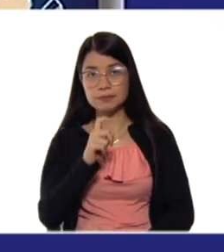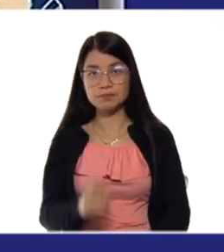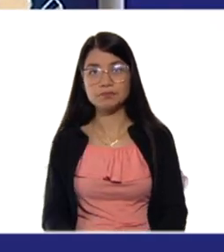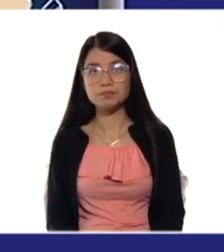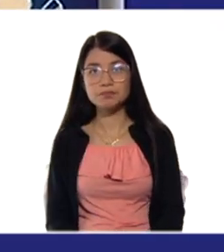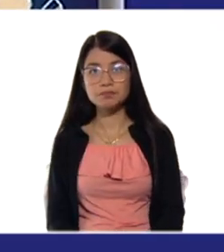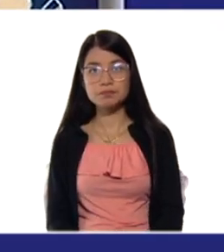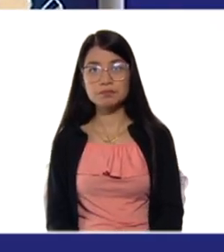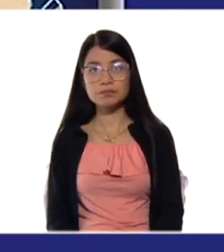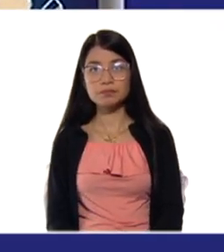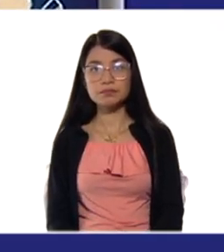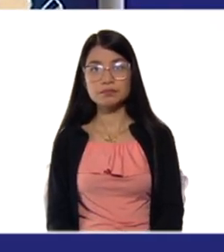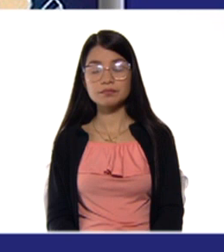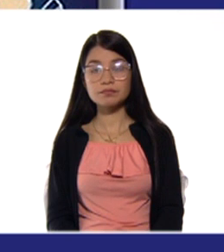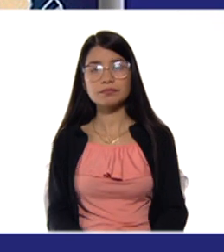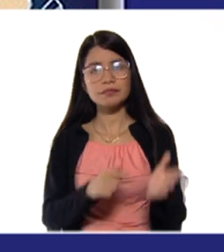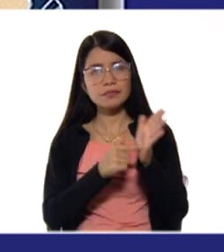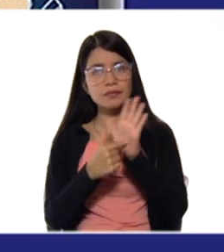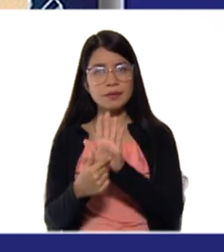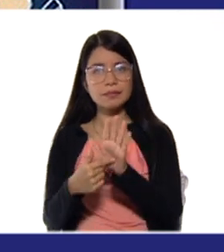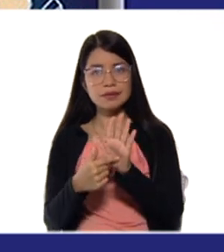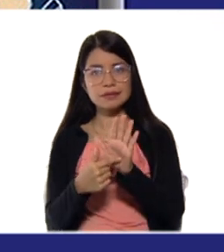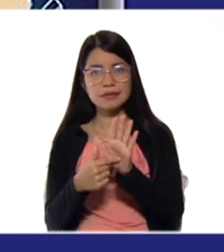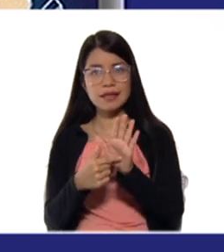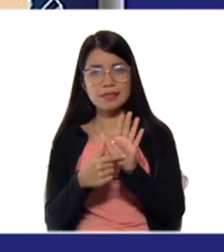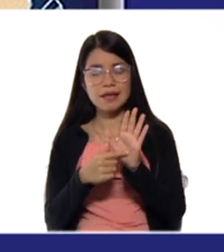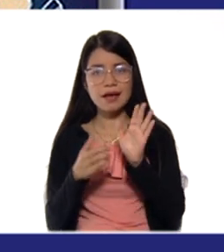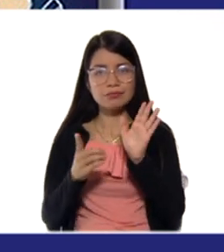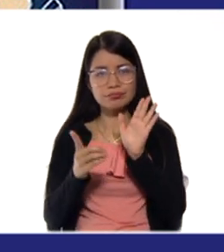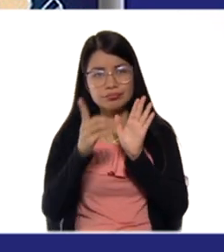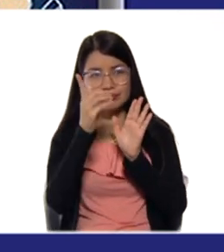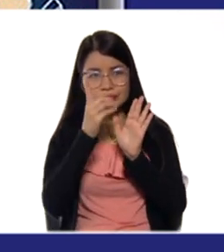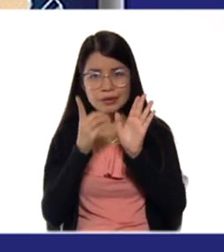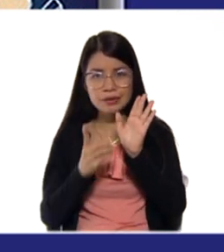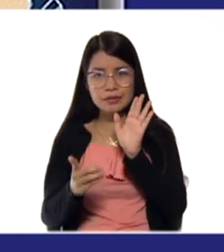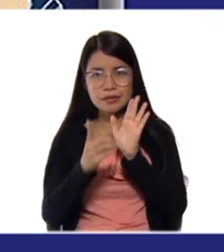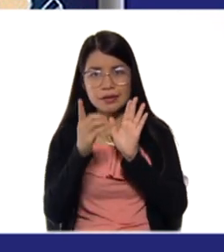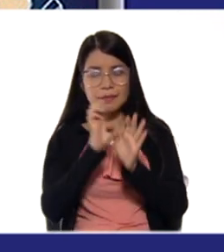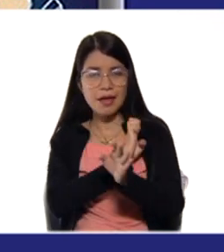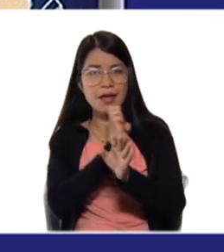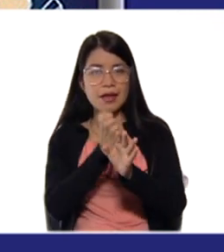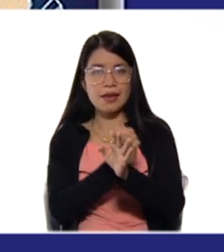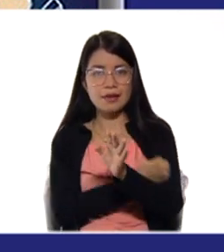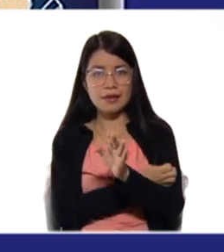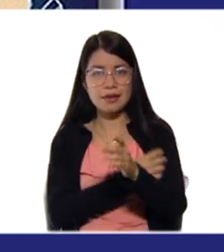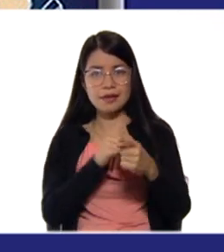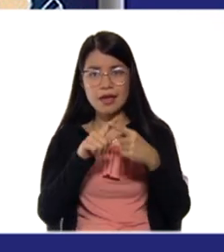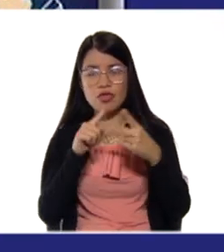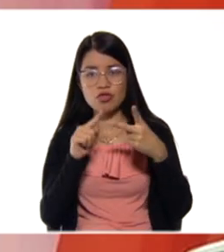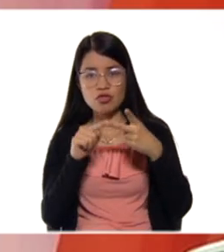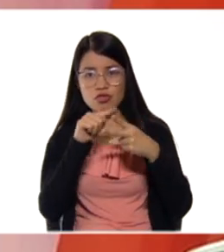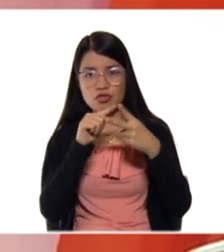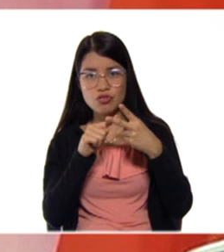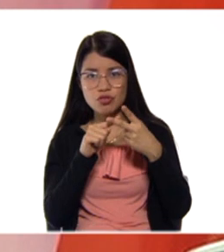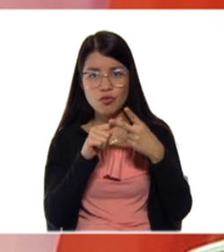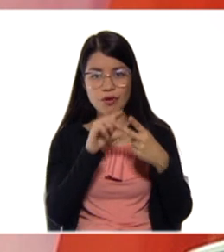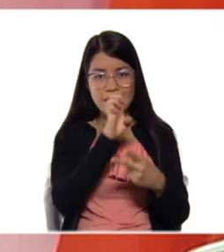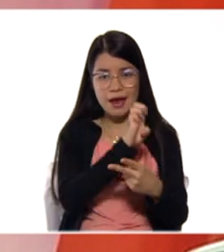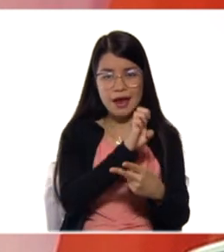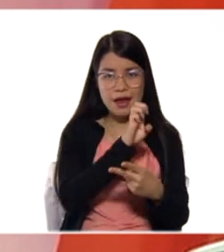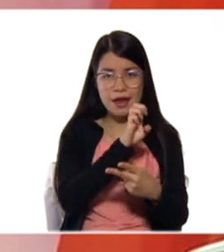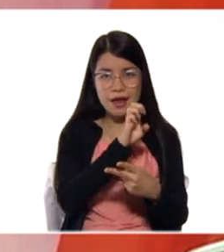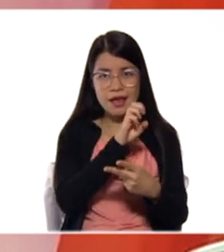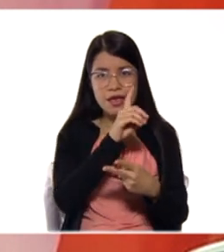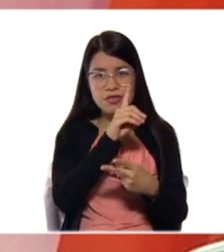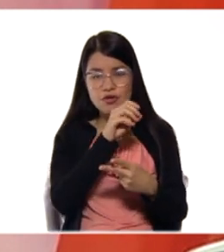Tenemos, representa el diagrama de energía de una reacción endotérmica y una reacción exotérmica. Lo dimos la clase